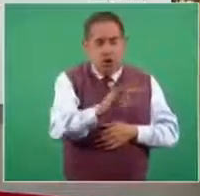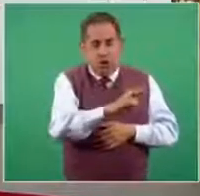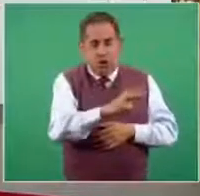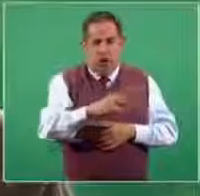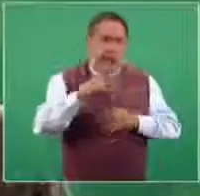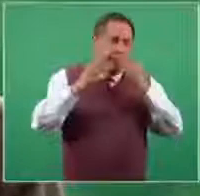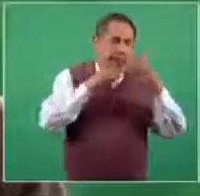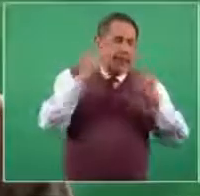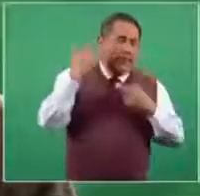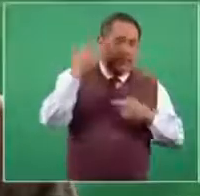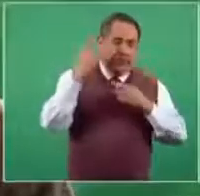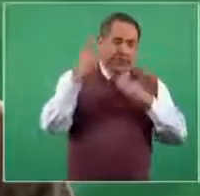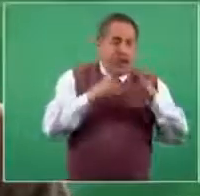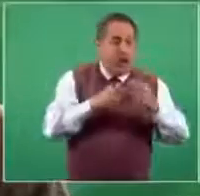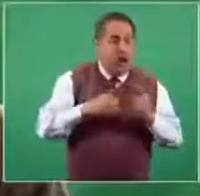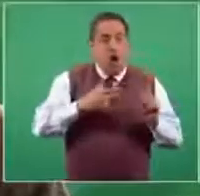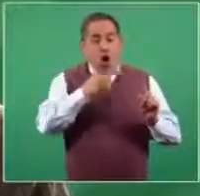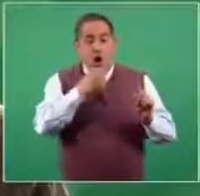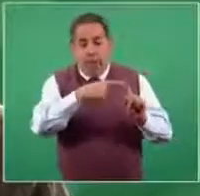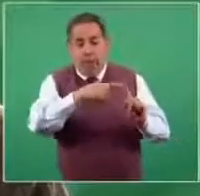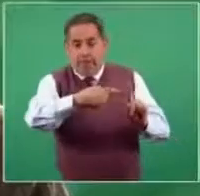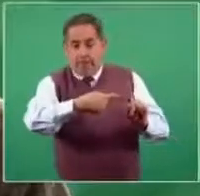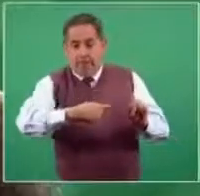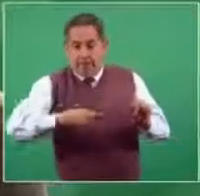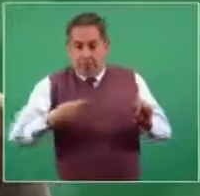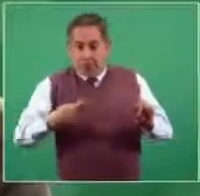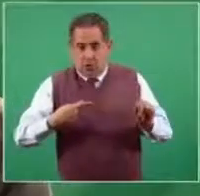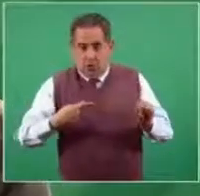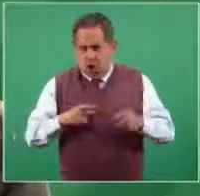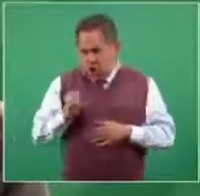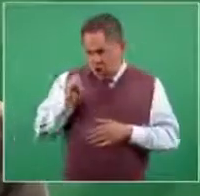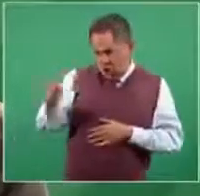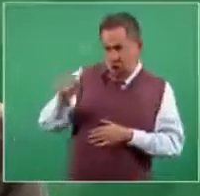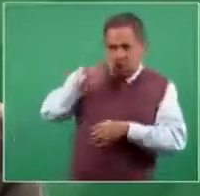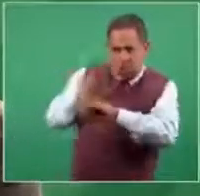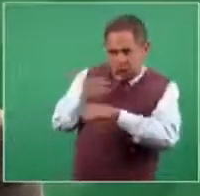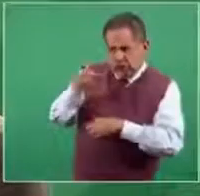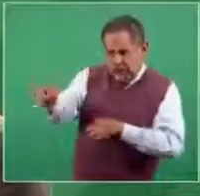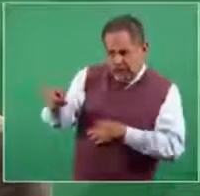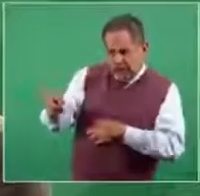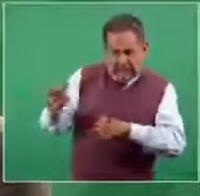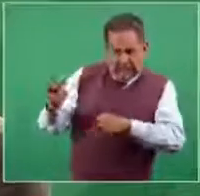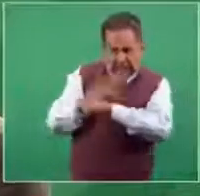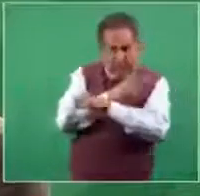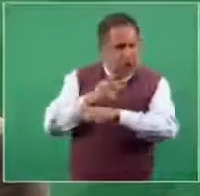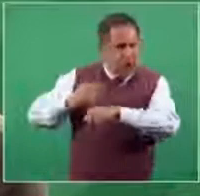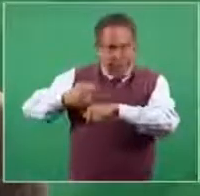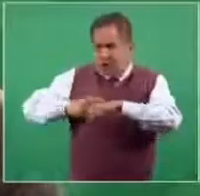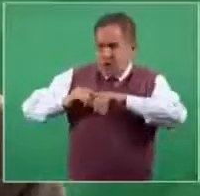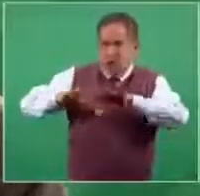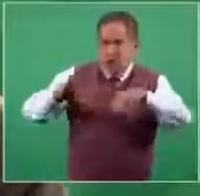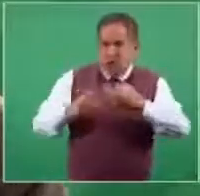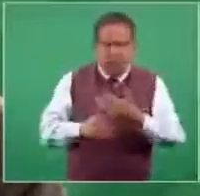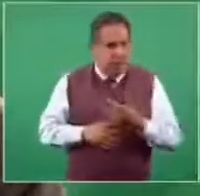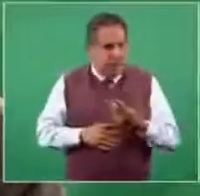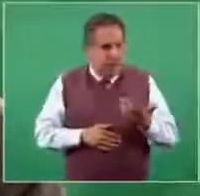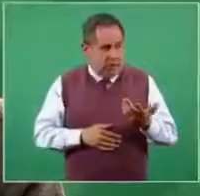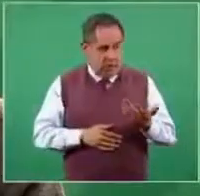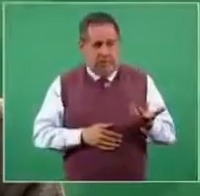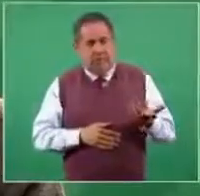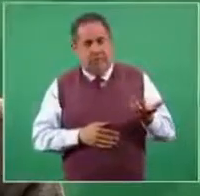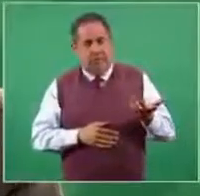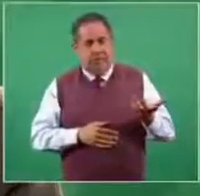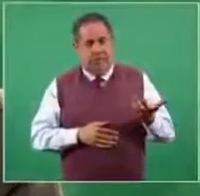que tienen un programa de radio, él me preguntaba que si soy responsable de lo que ocurrió, pues volvemos a lo mismo.